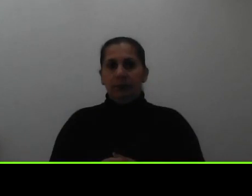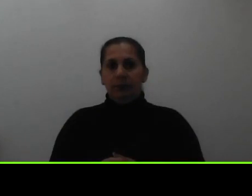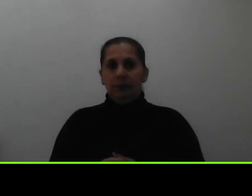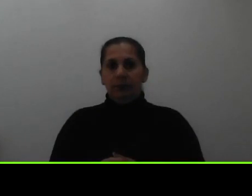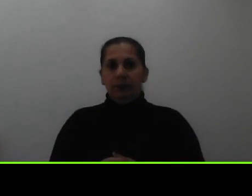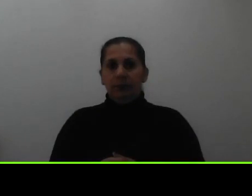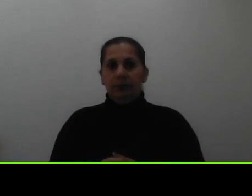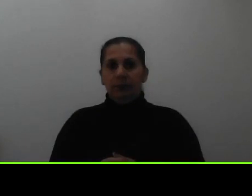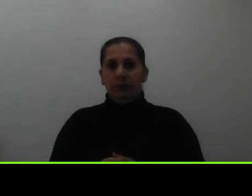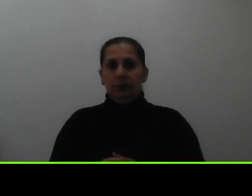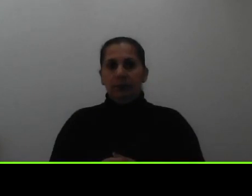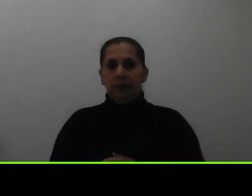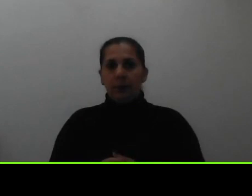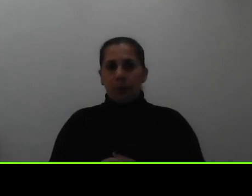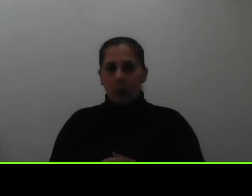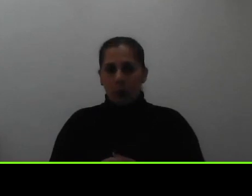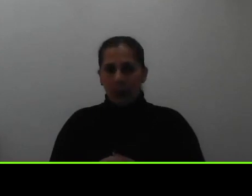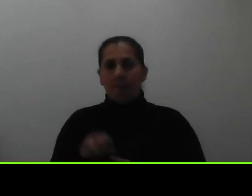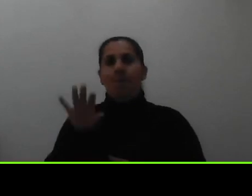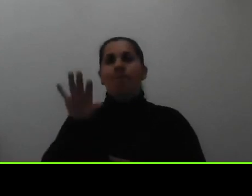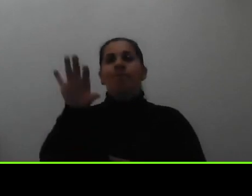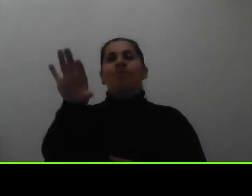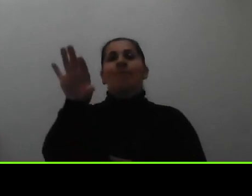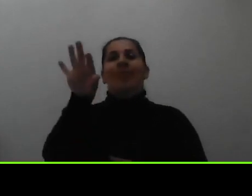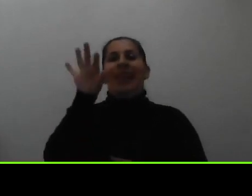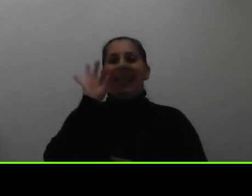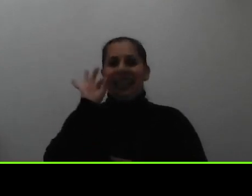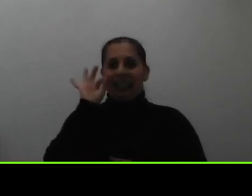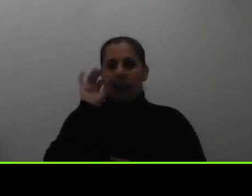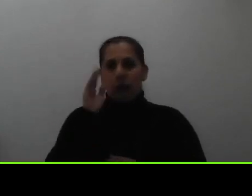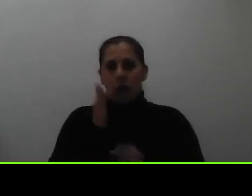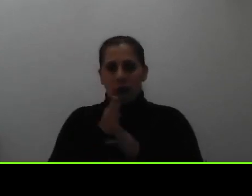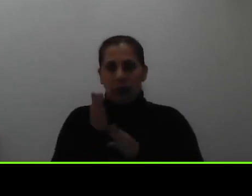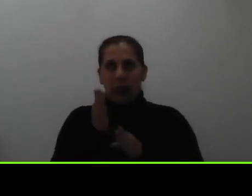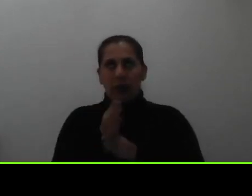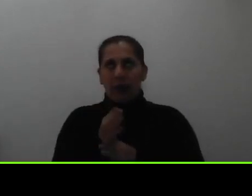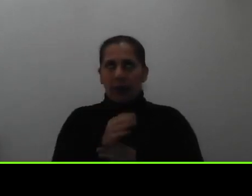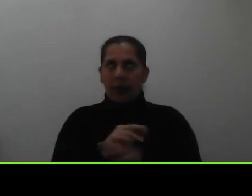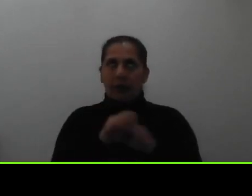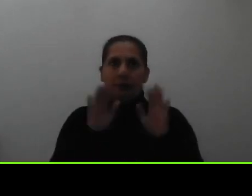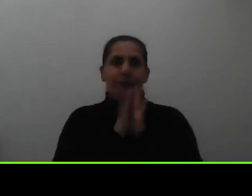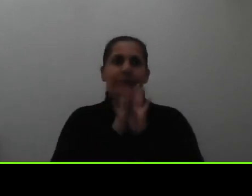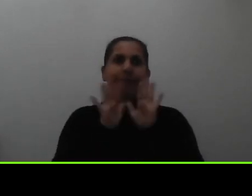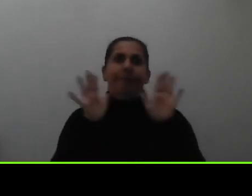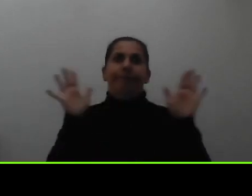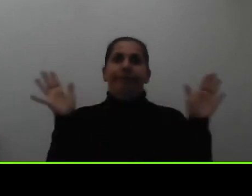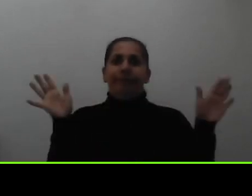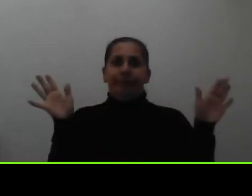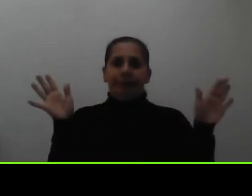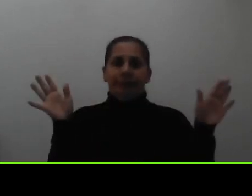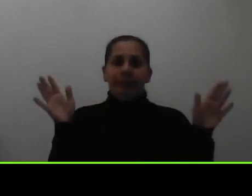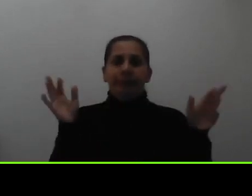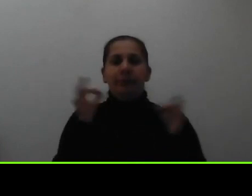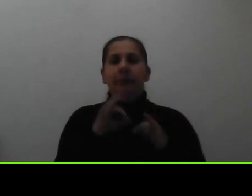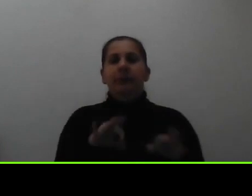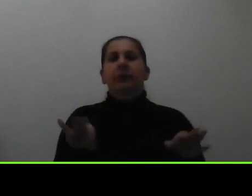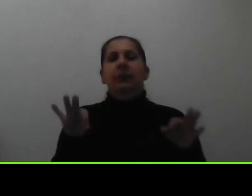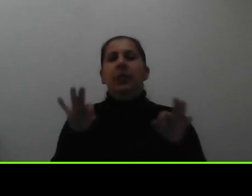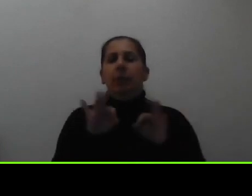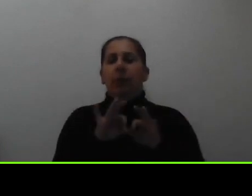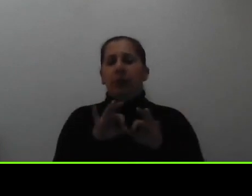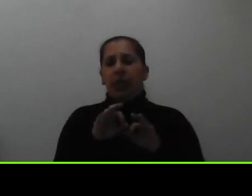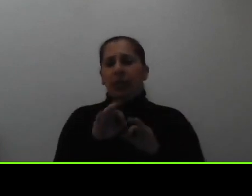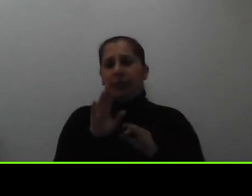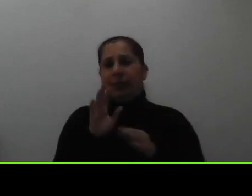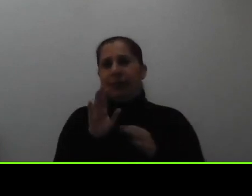el tema de la elección de carrera es todo un tema y es muy importante que ustedes vamos a ver